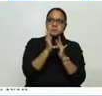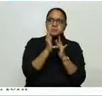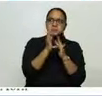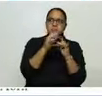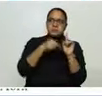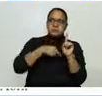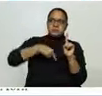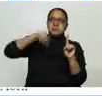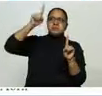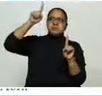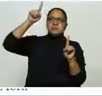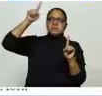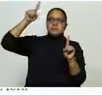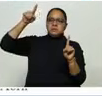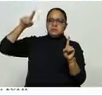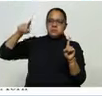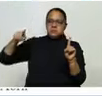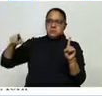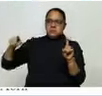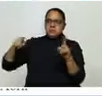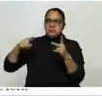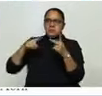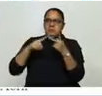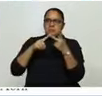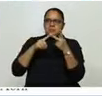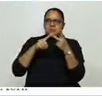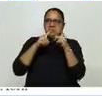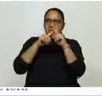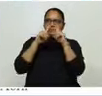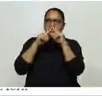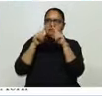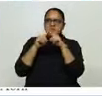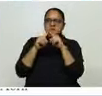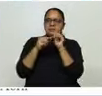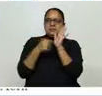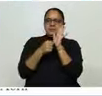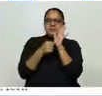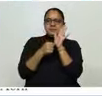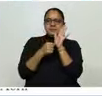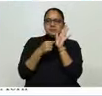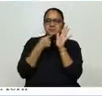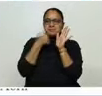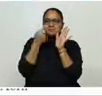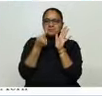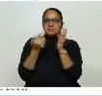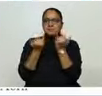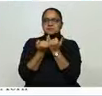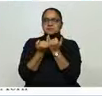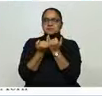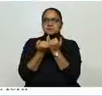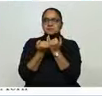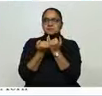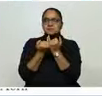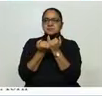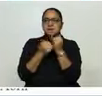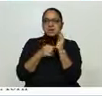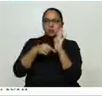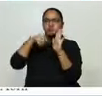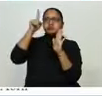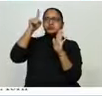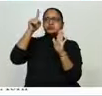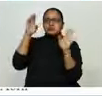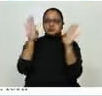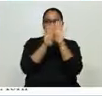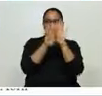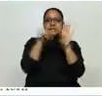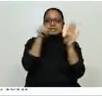se pudo ver hasta el 9 de abril ese número de casos y esa contención, ese cierre del norte, podemos ver